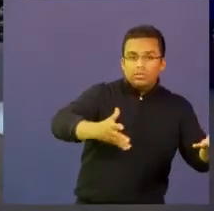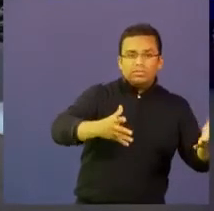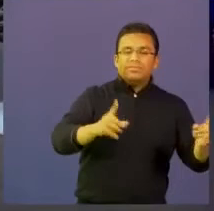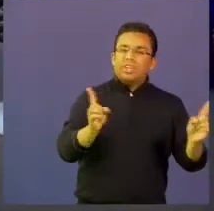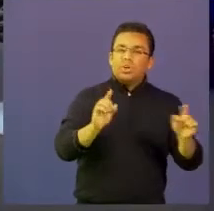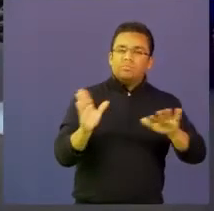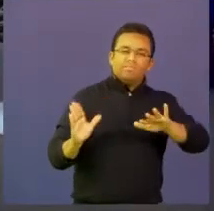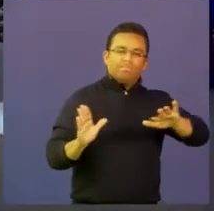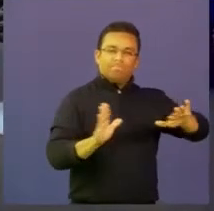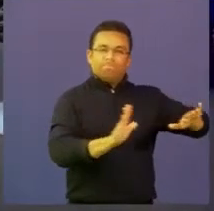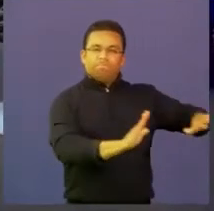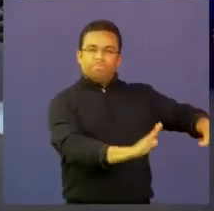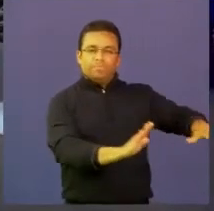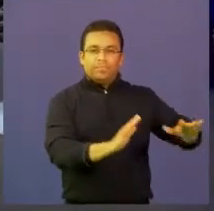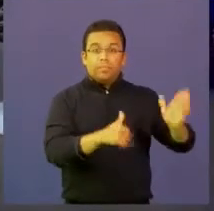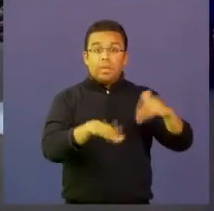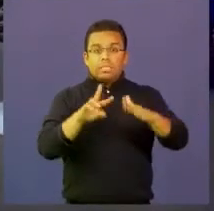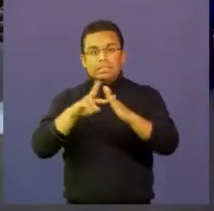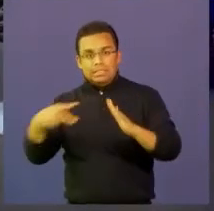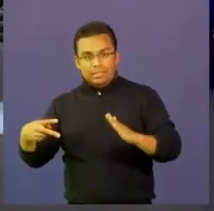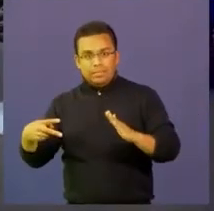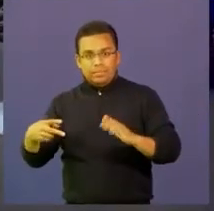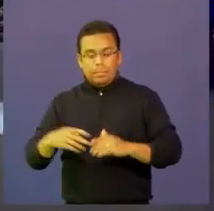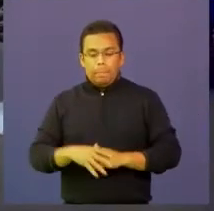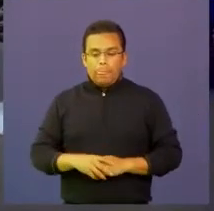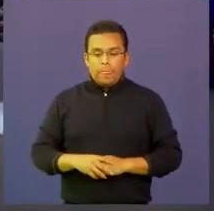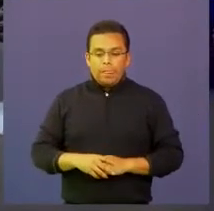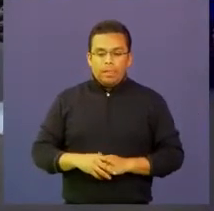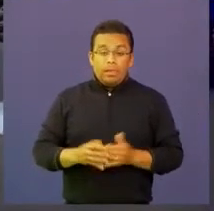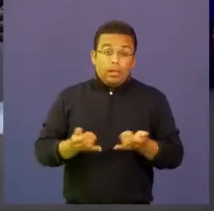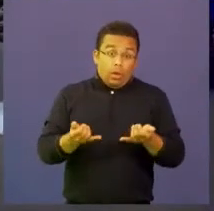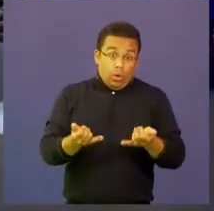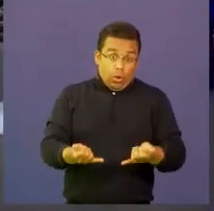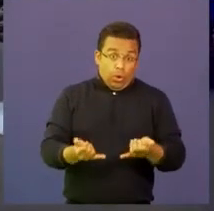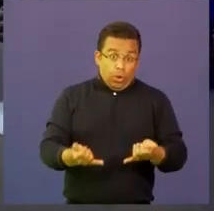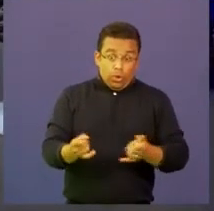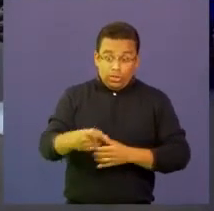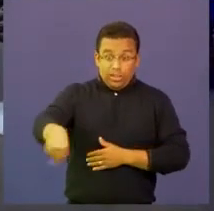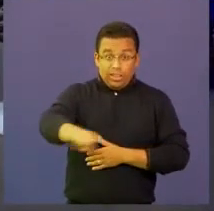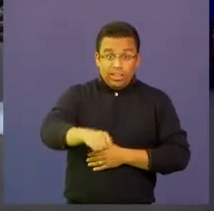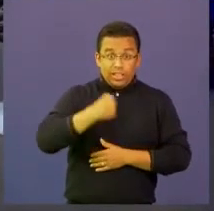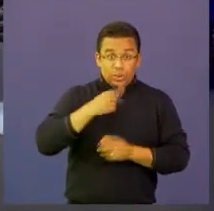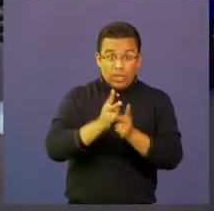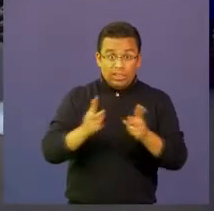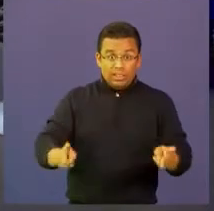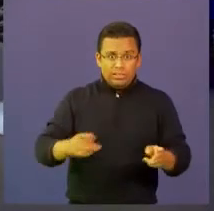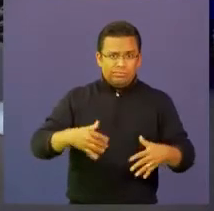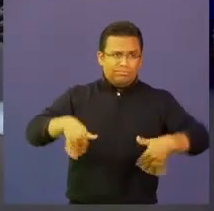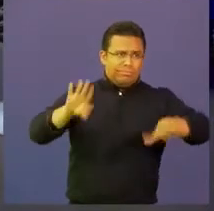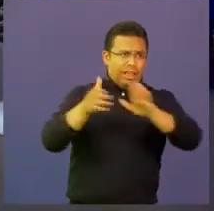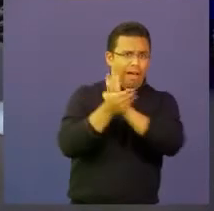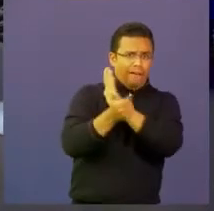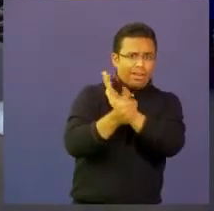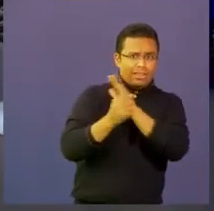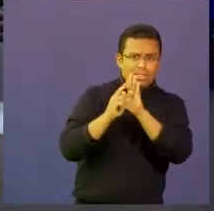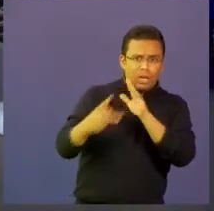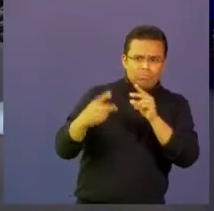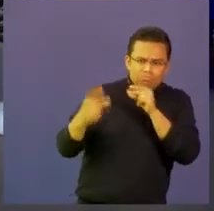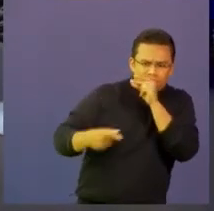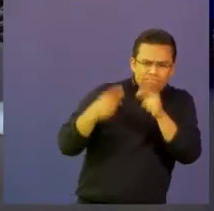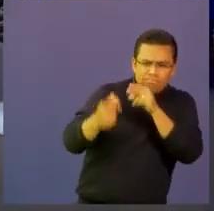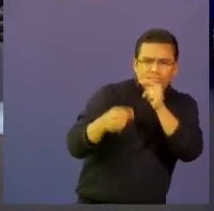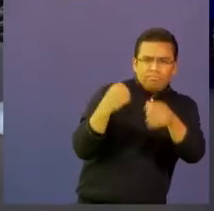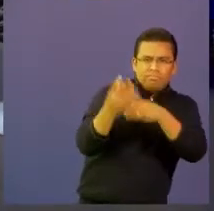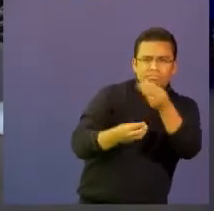pero los estudiantes hoy en día tienen un manejo tan fácil de la tecnología que pueden desarrollar aplicaciones y pueden